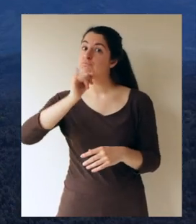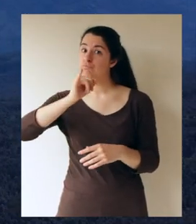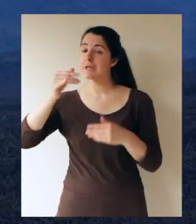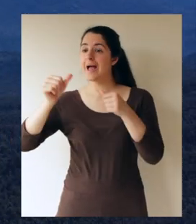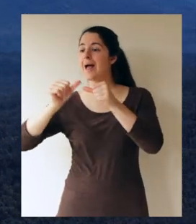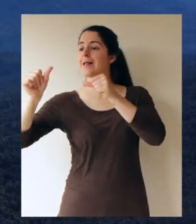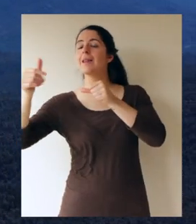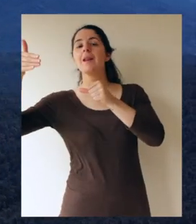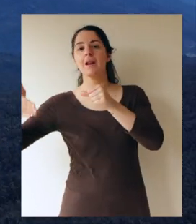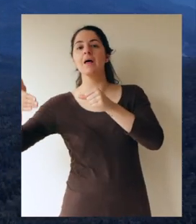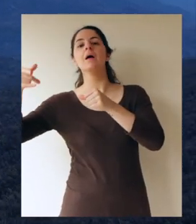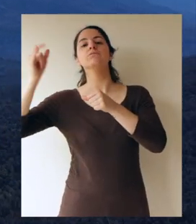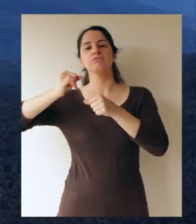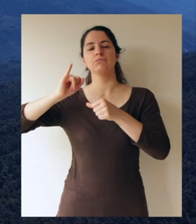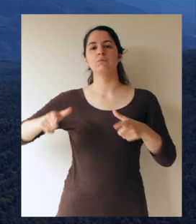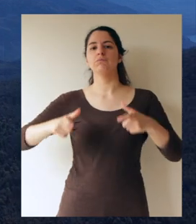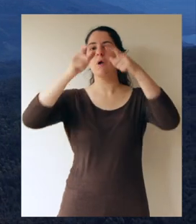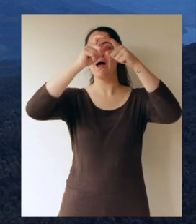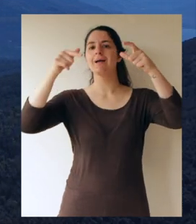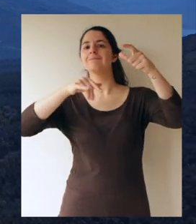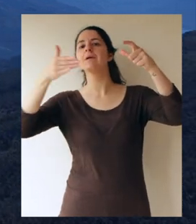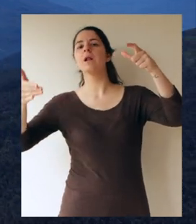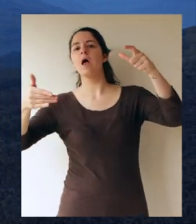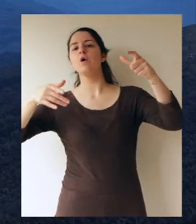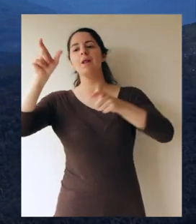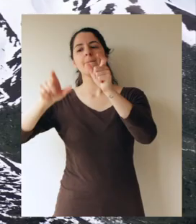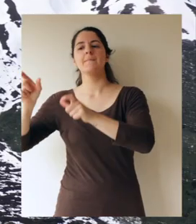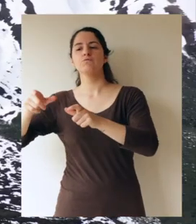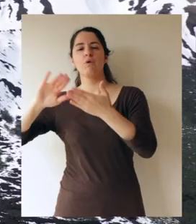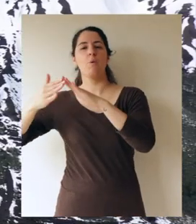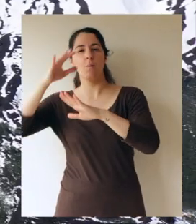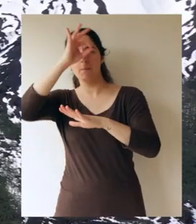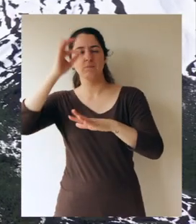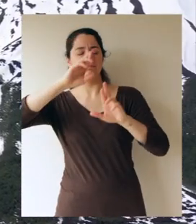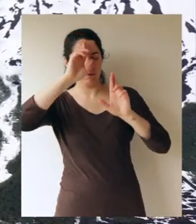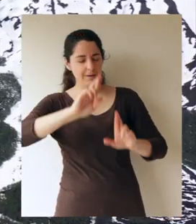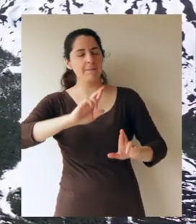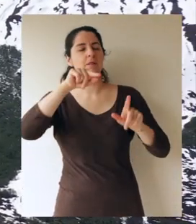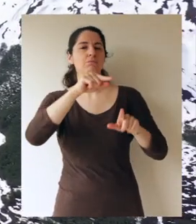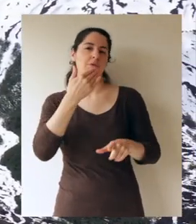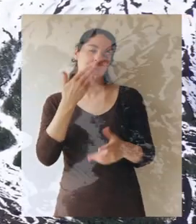aledañas, el volcán Mocho Tecuenco presenta un símbolo de respeto y de admiración, más que nada.